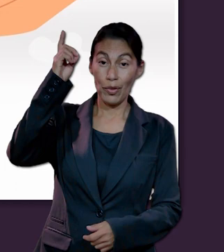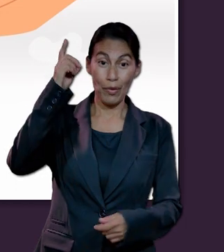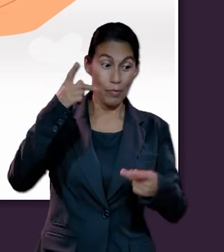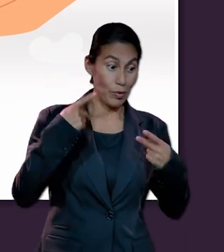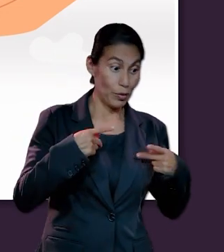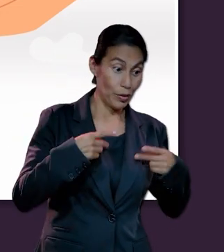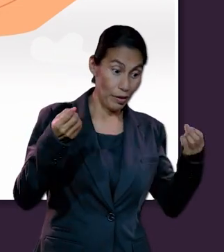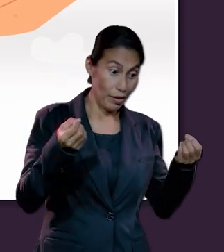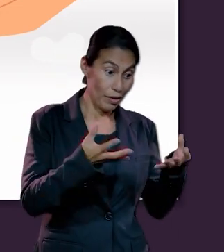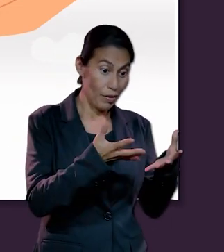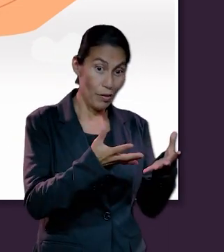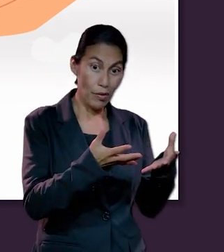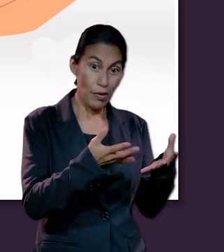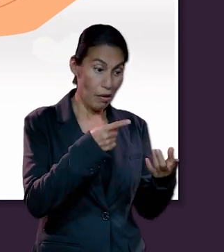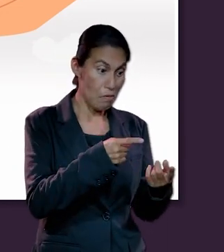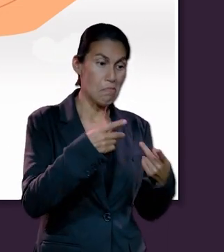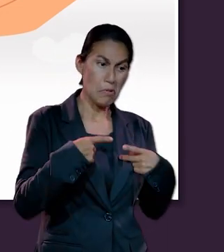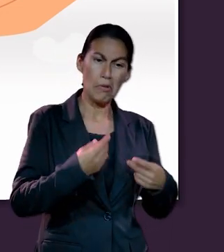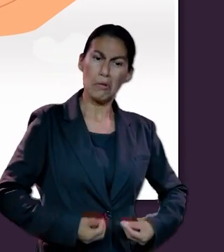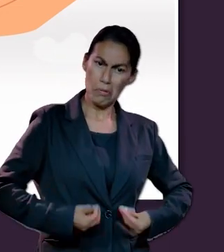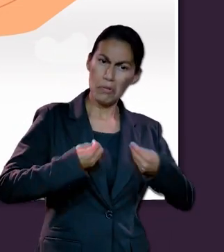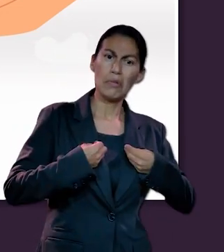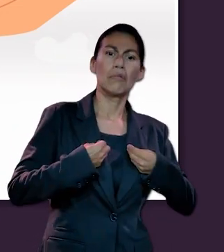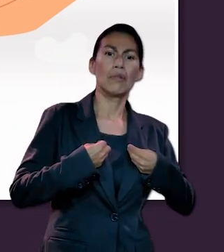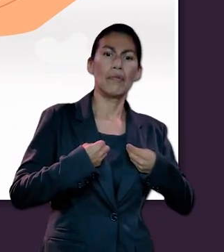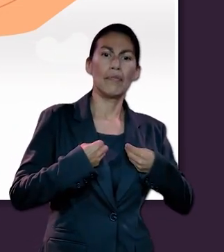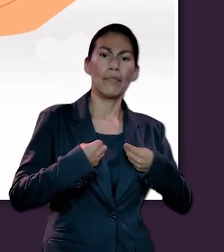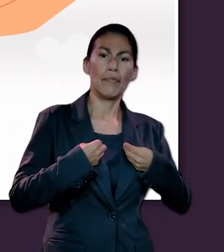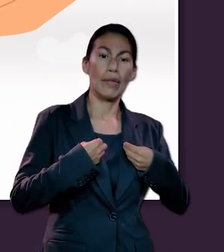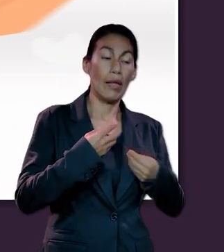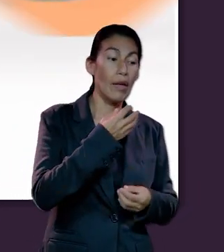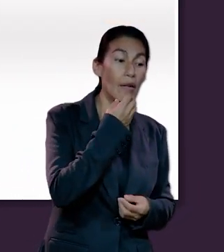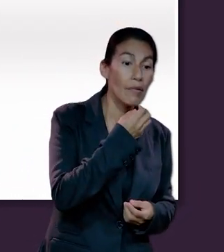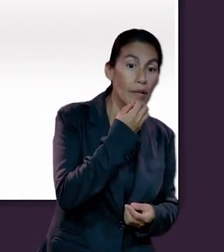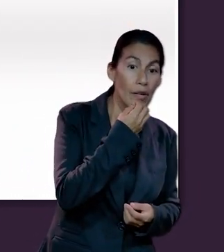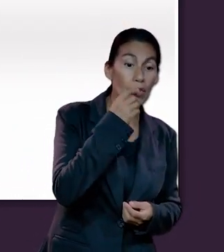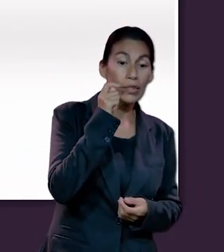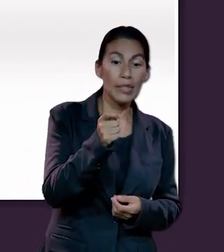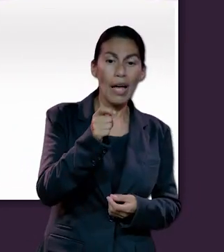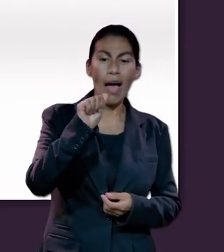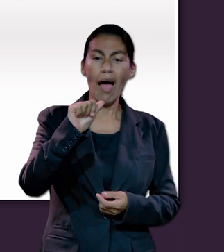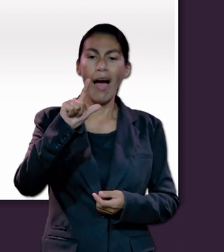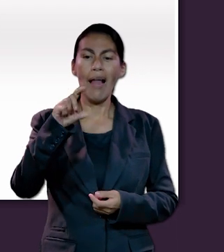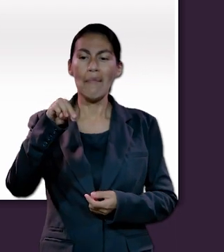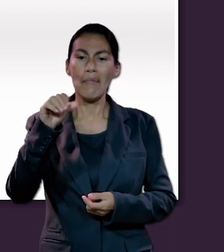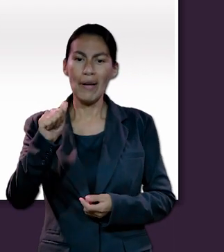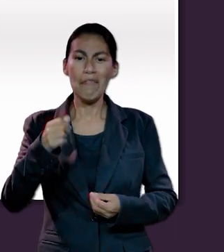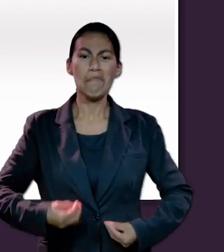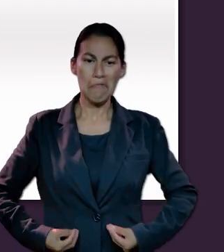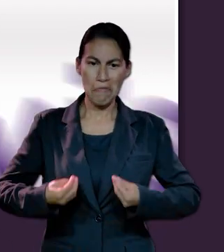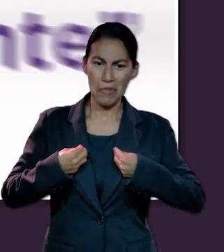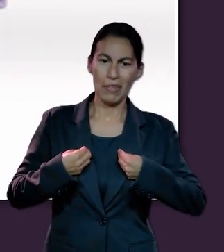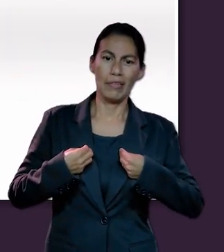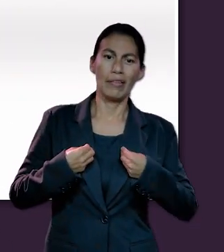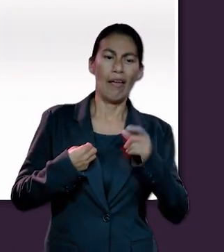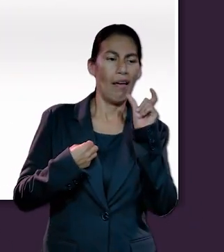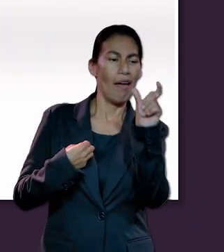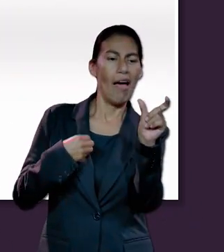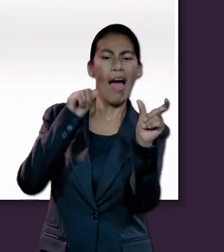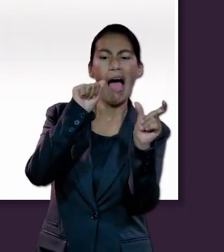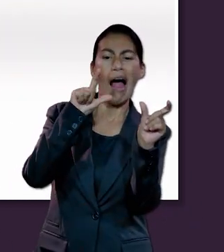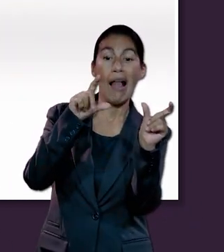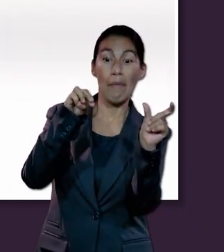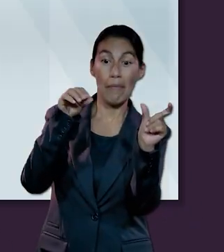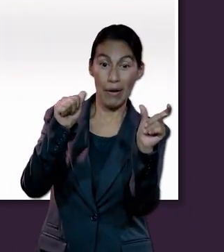Dios creó al ser humano como una persona viviente. Literalmente en hebreo, un alma viviente.